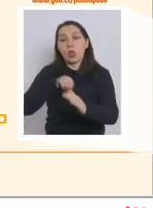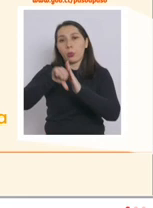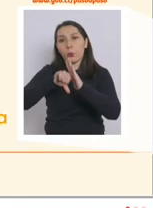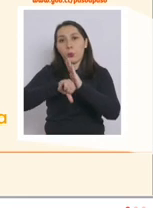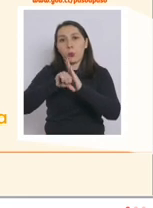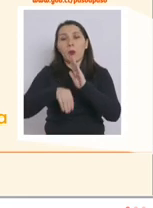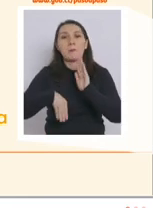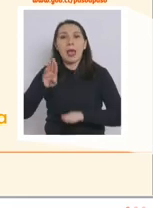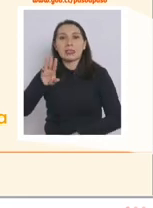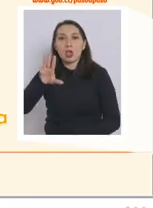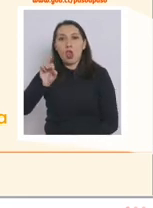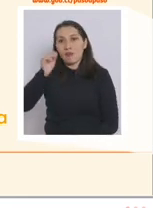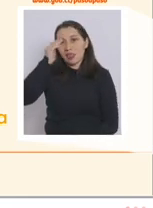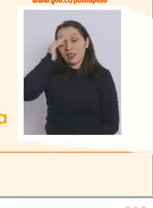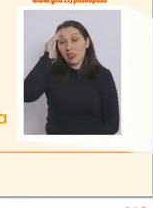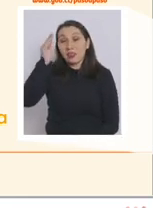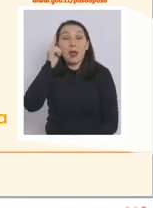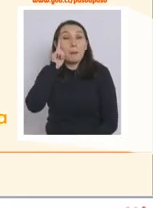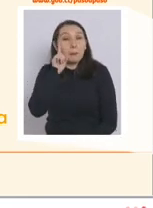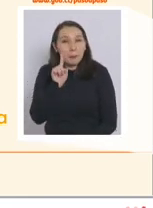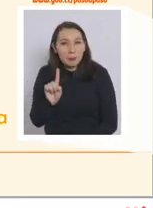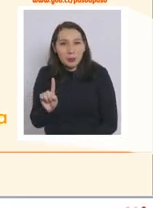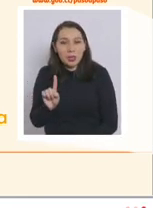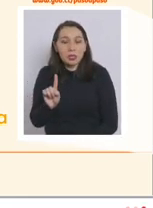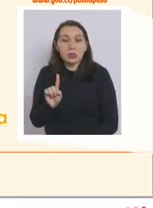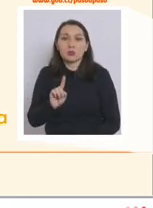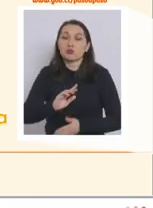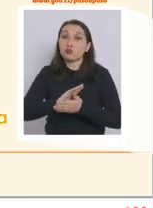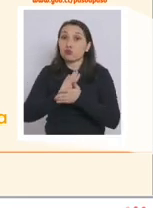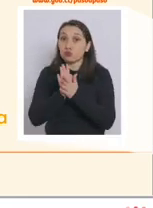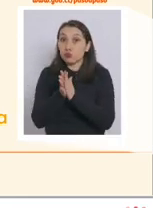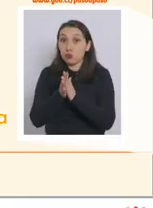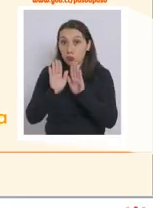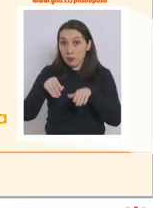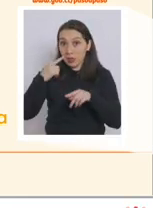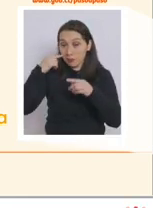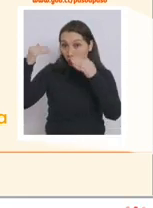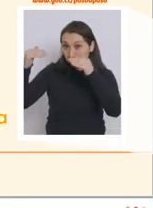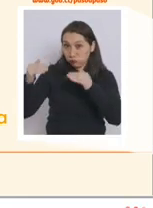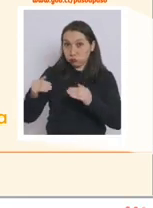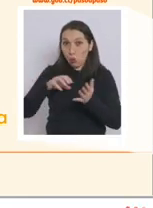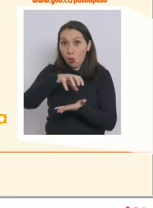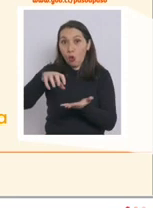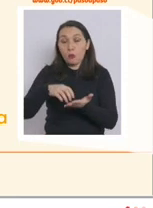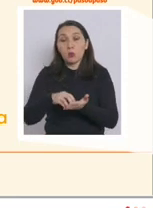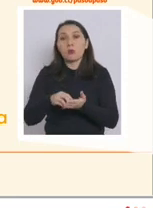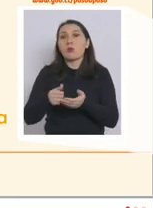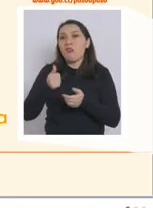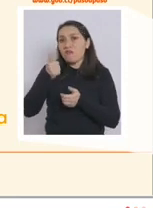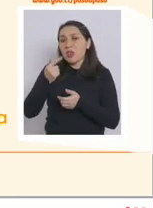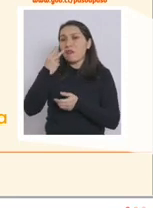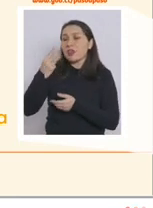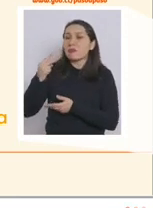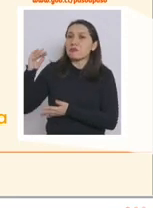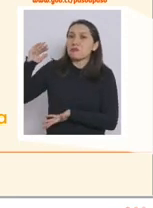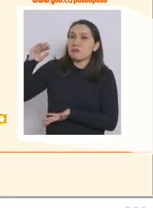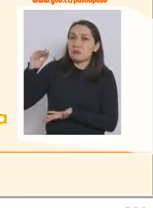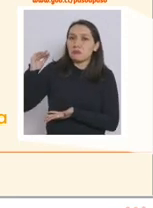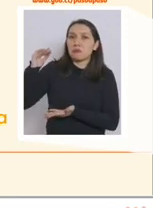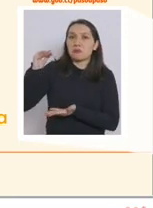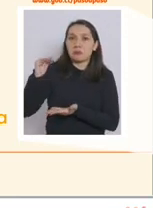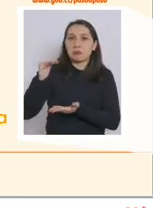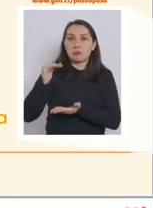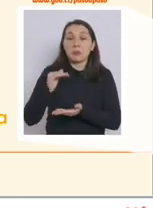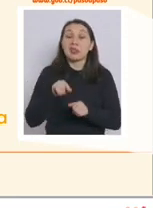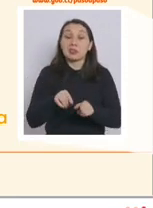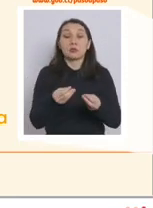allá de 90 días. Sin embargo, todas estas comunas afortunadamente venían evolucionando favorablemente